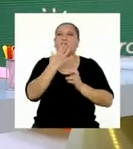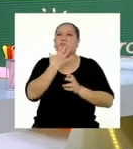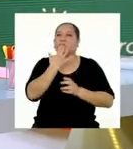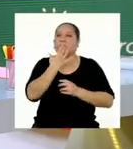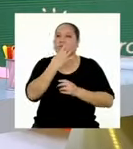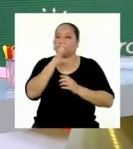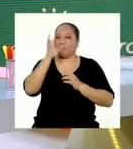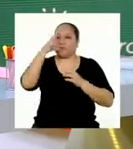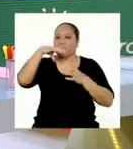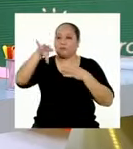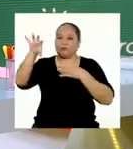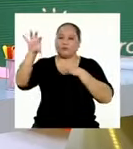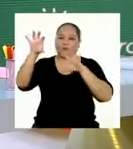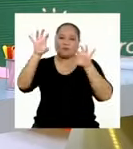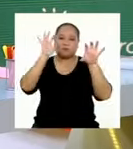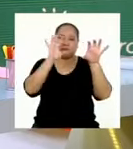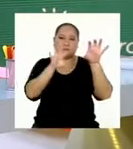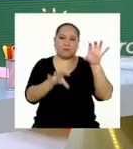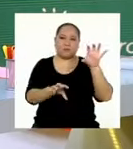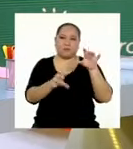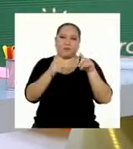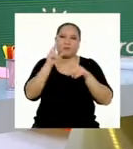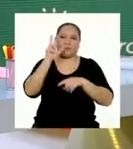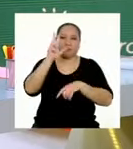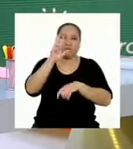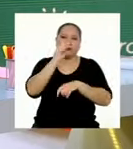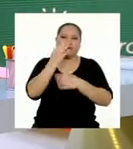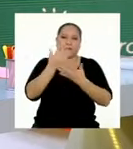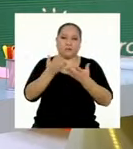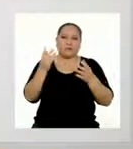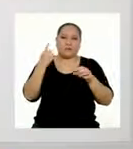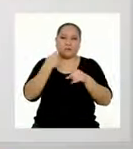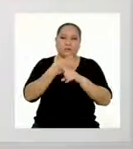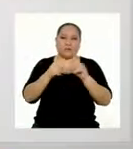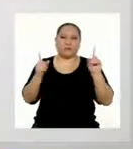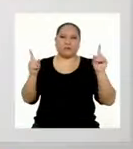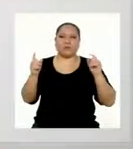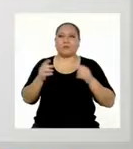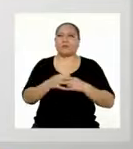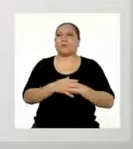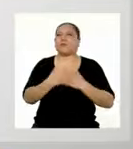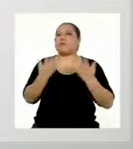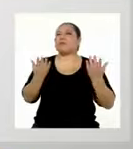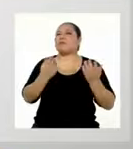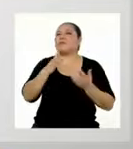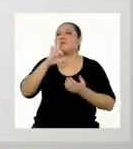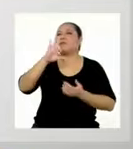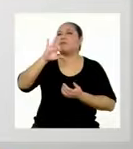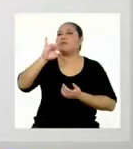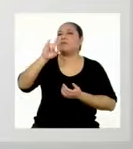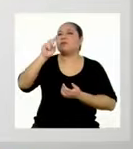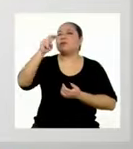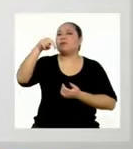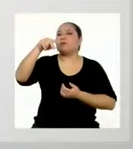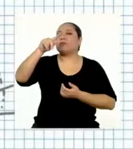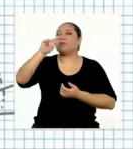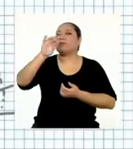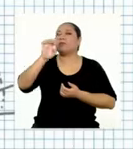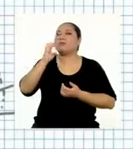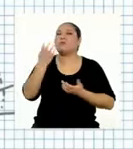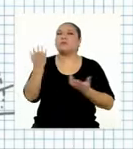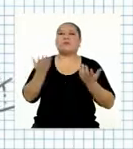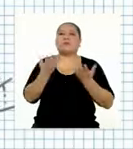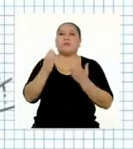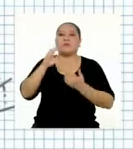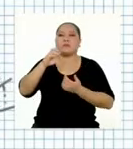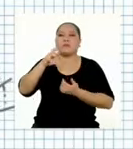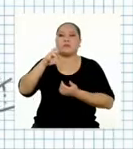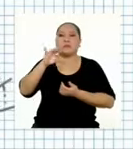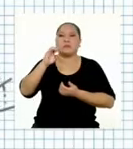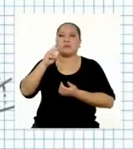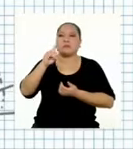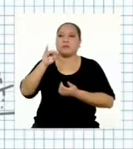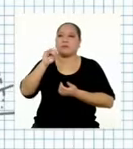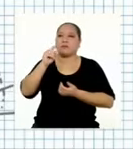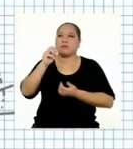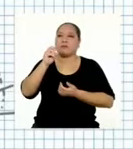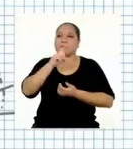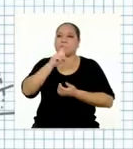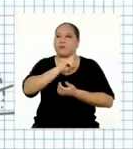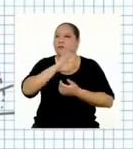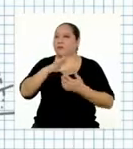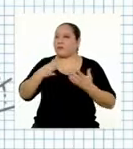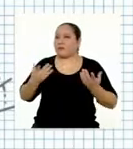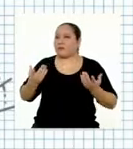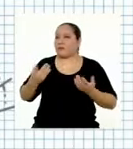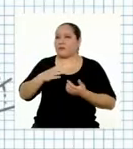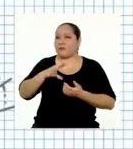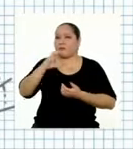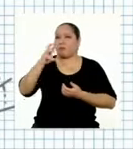justamente para diferenciar que se hablan de tres cosas distintas. ¿Y dónde está la fuente y los créditos? ¿No hay o Cristina